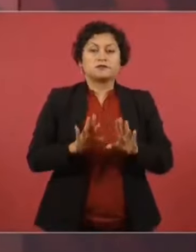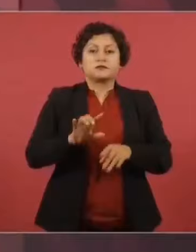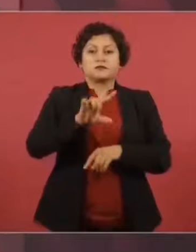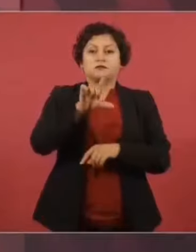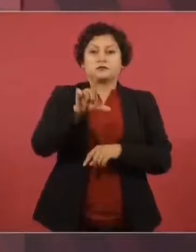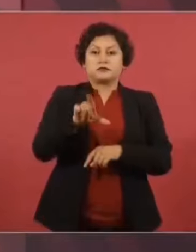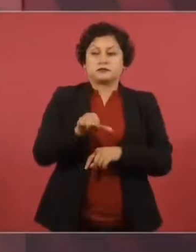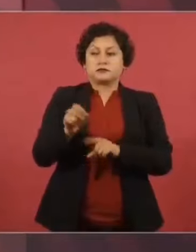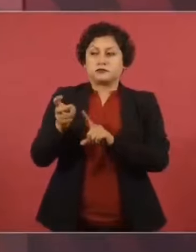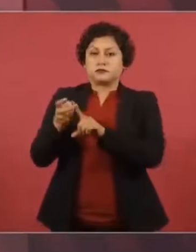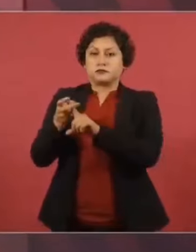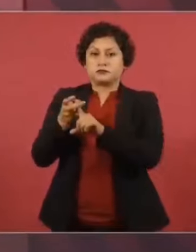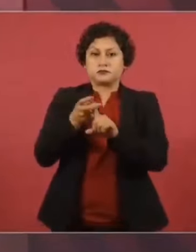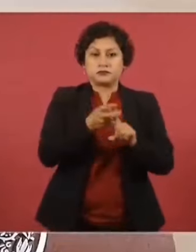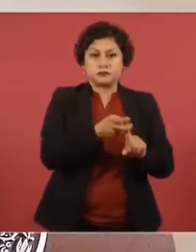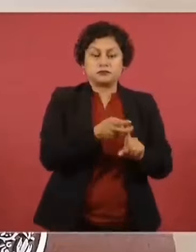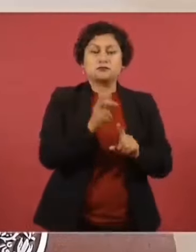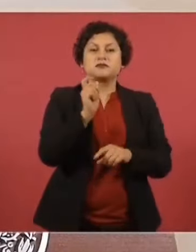de que estaban